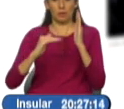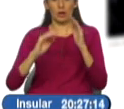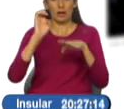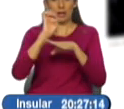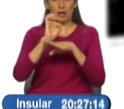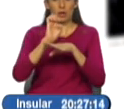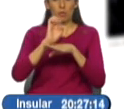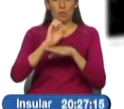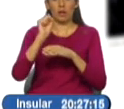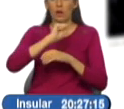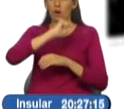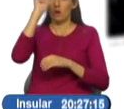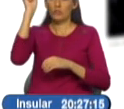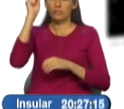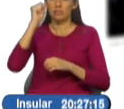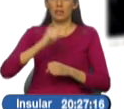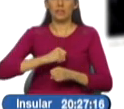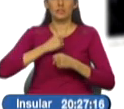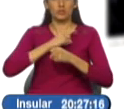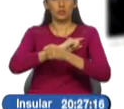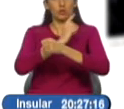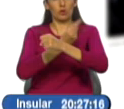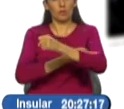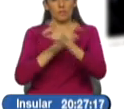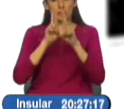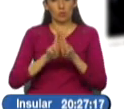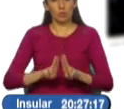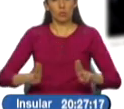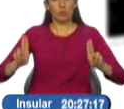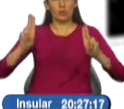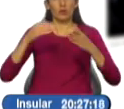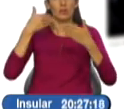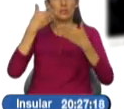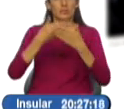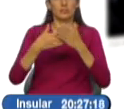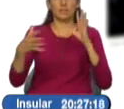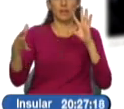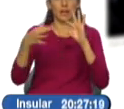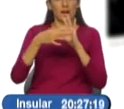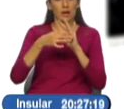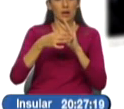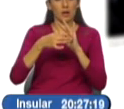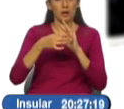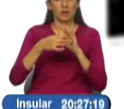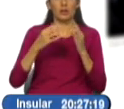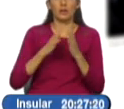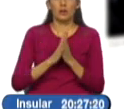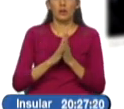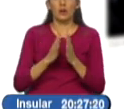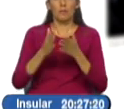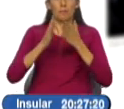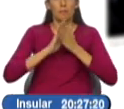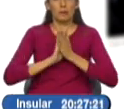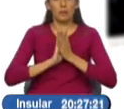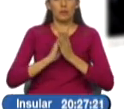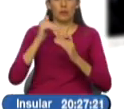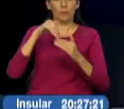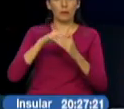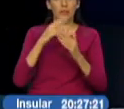los Derechos de las Personas con Discapacidad de la ONU y llevó al pacto más allá del umbral requerido para entrar en vigor.